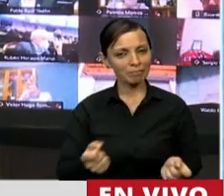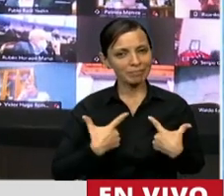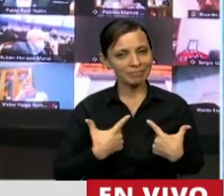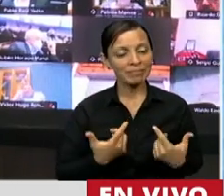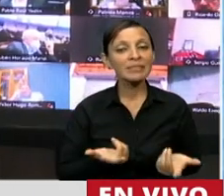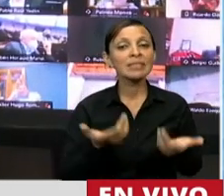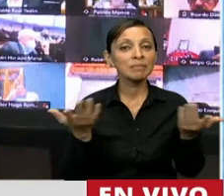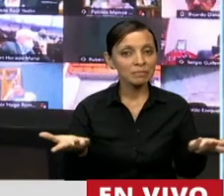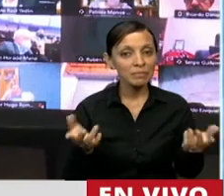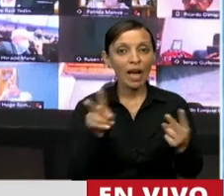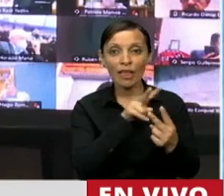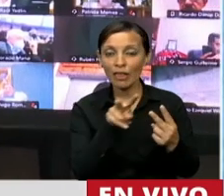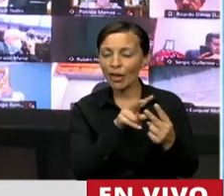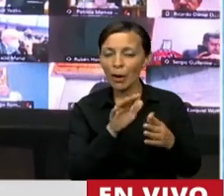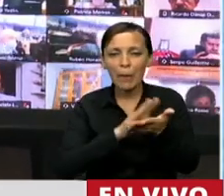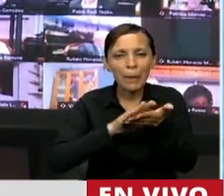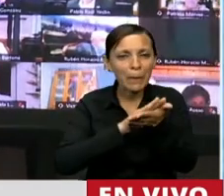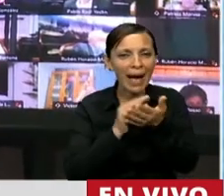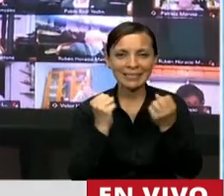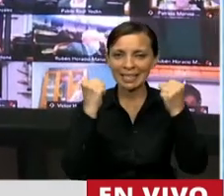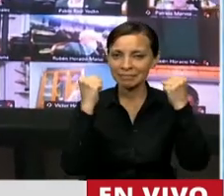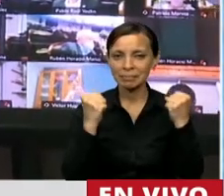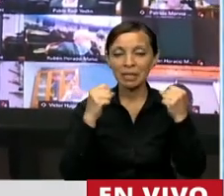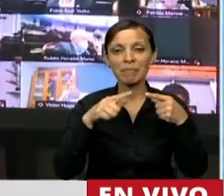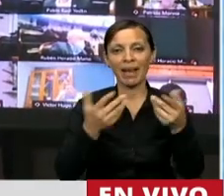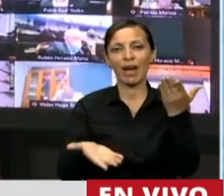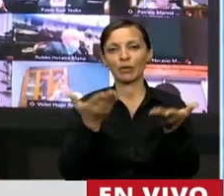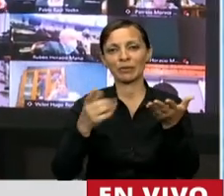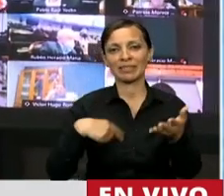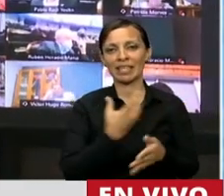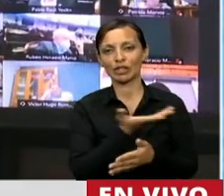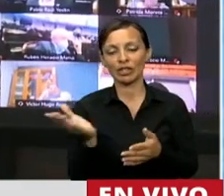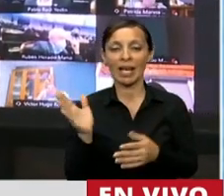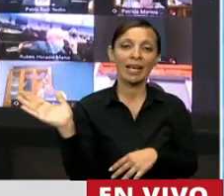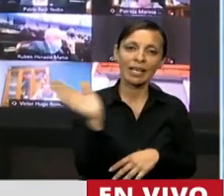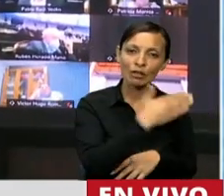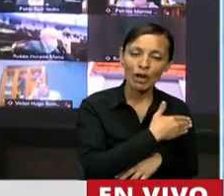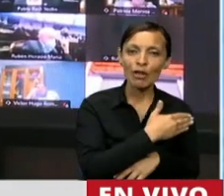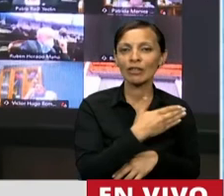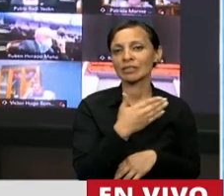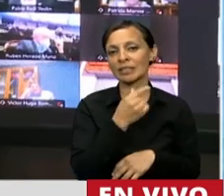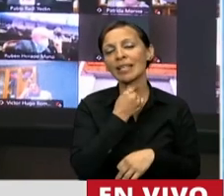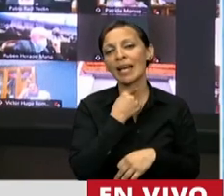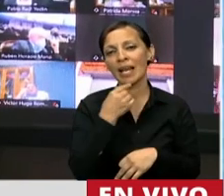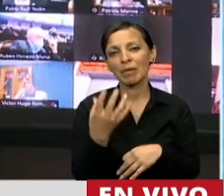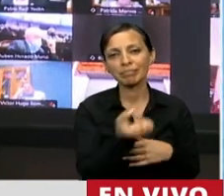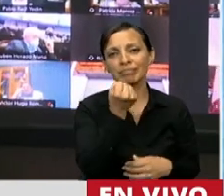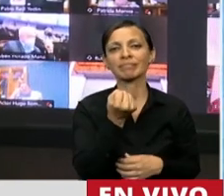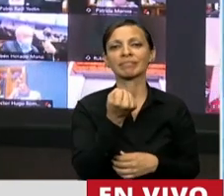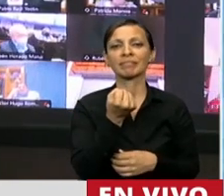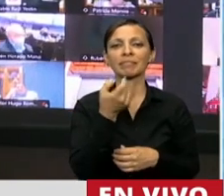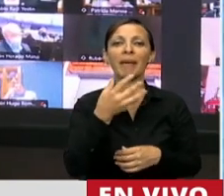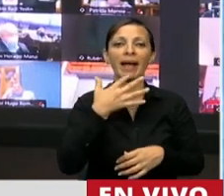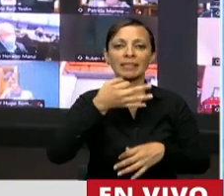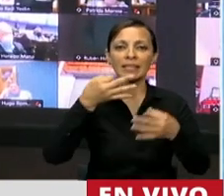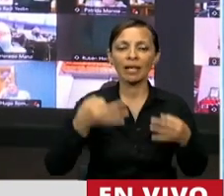esas son las dos patas y la tercera es la justicia social a la que todas y todos queremos llegar para que se